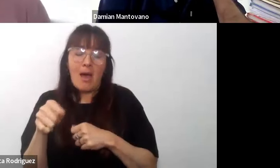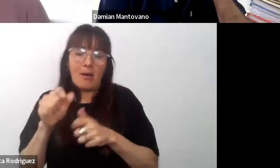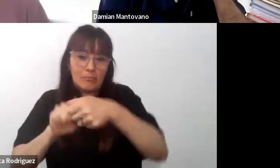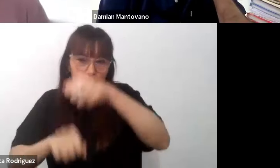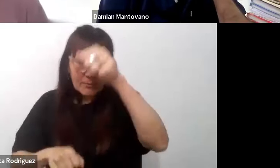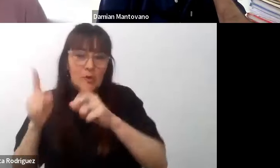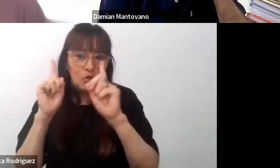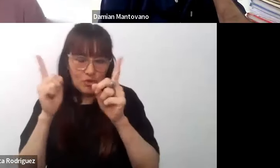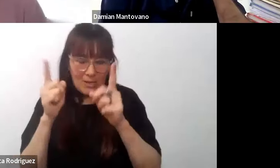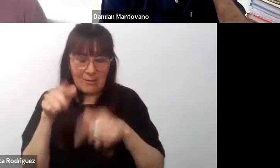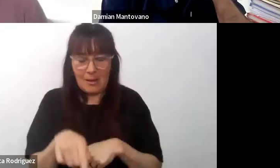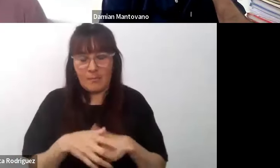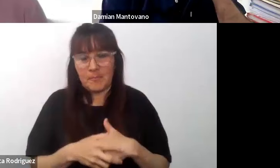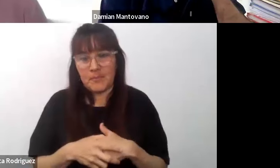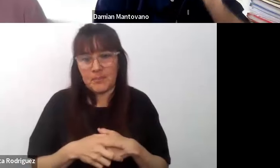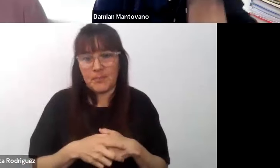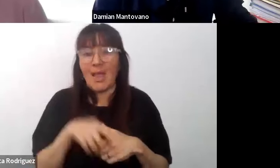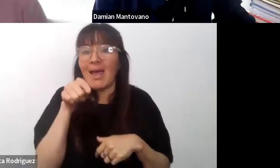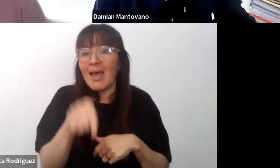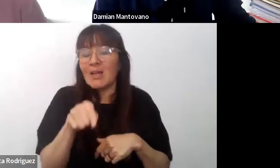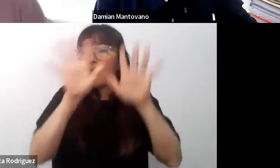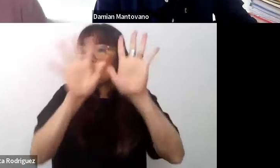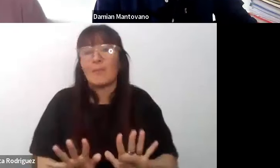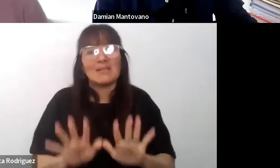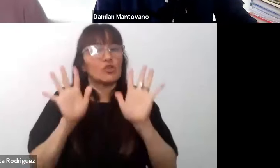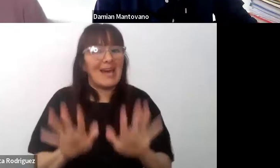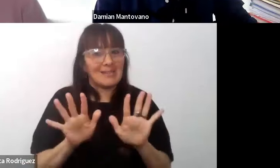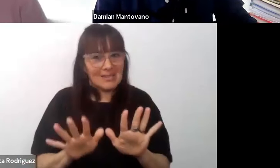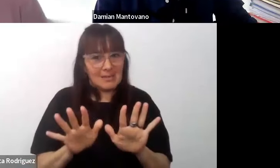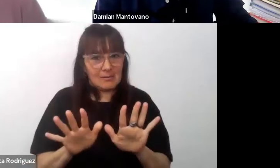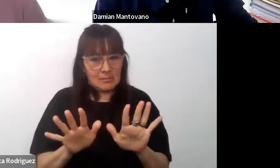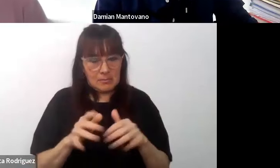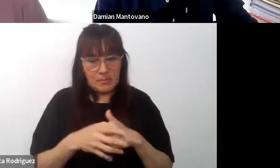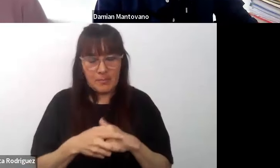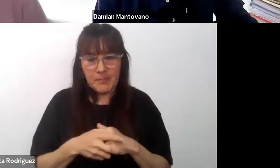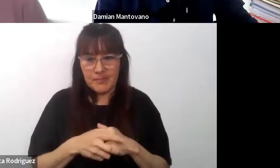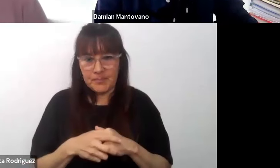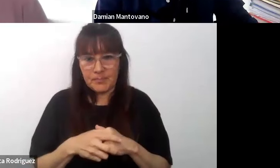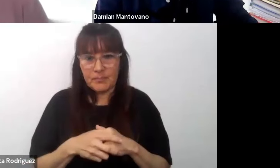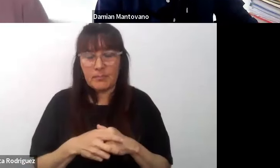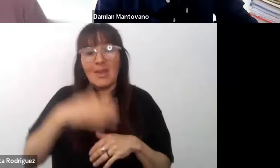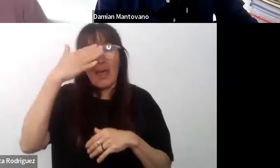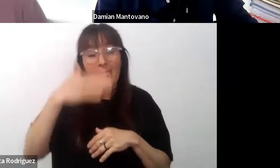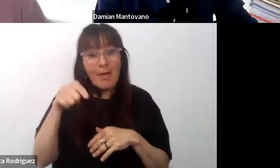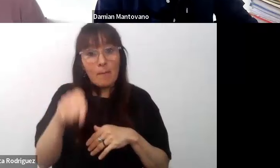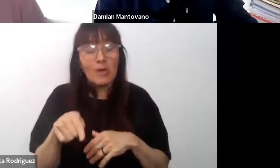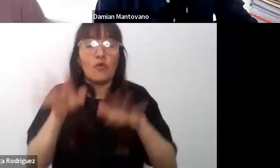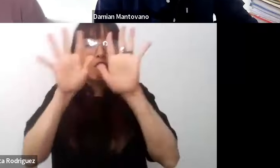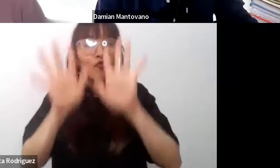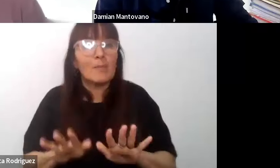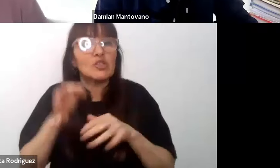el secundario entonces esa es la formación inicial y luego viene la formación